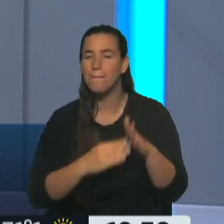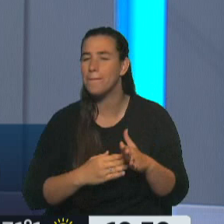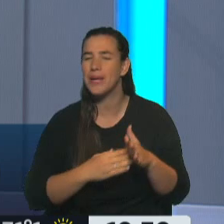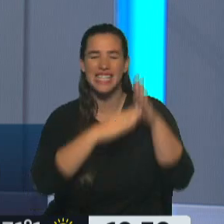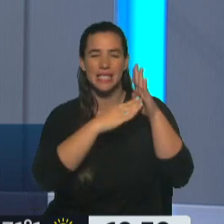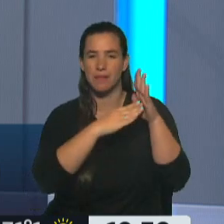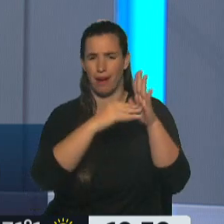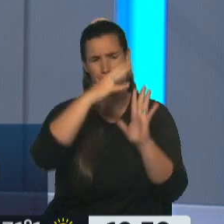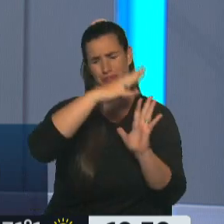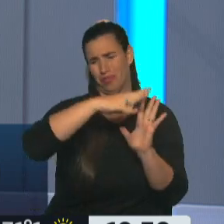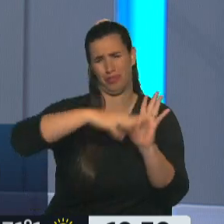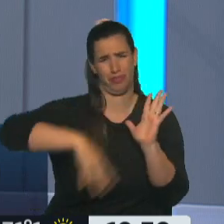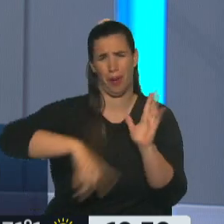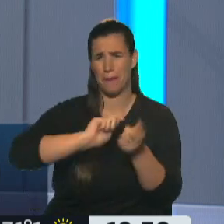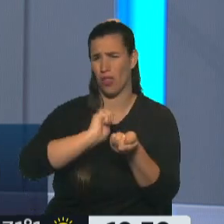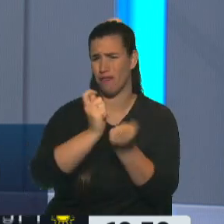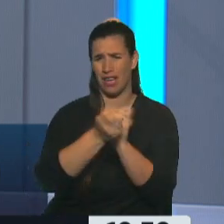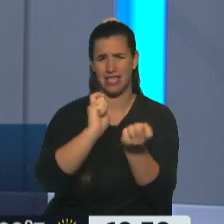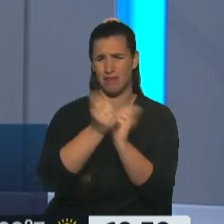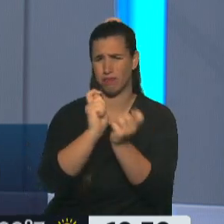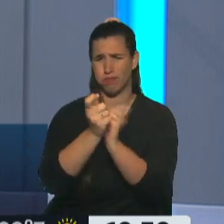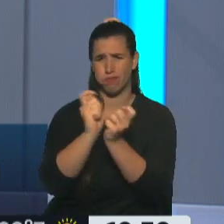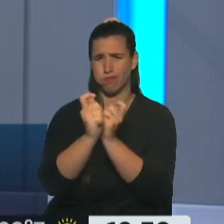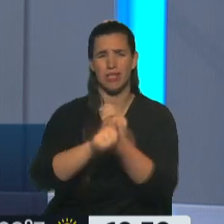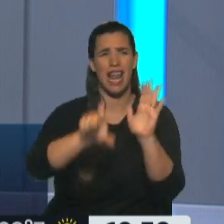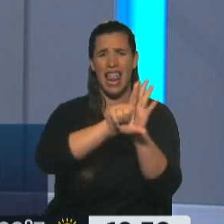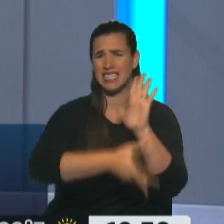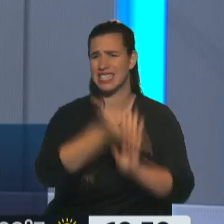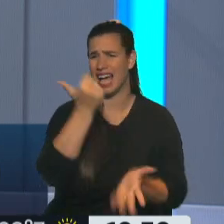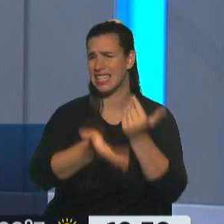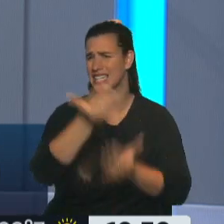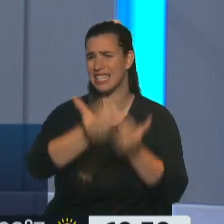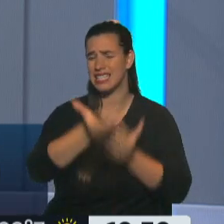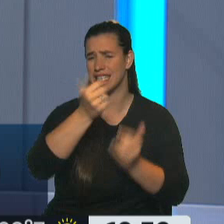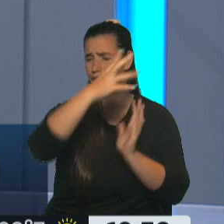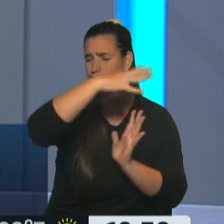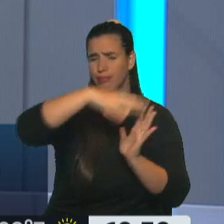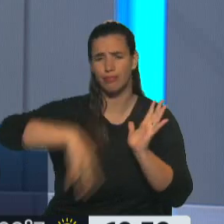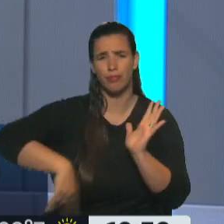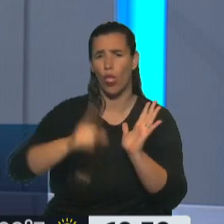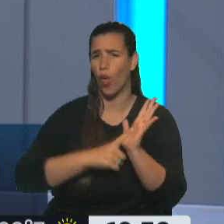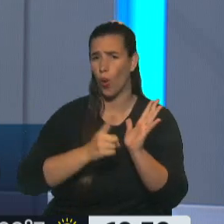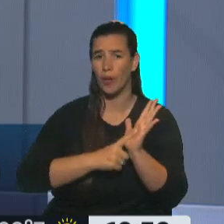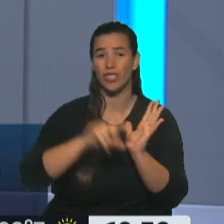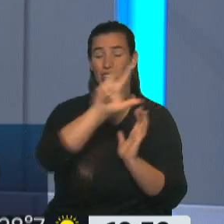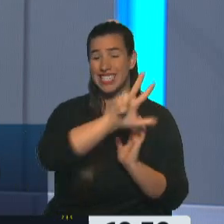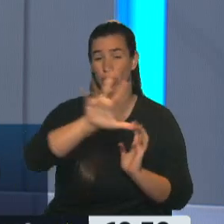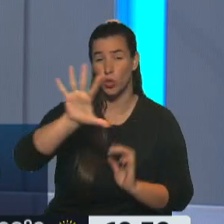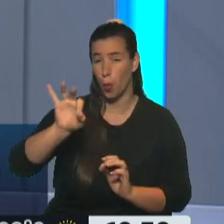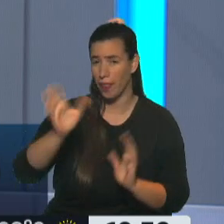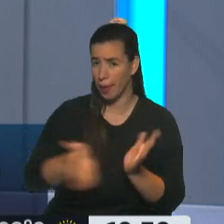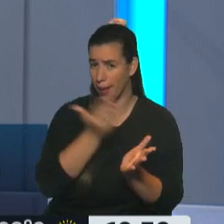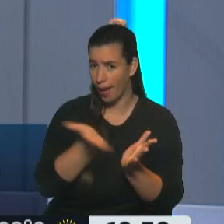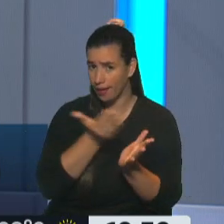cantidad de modificaciones y derogaciones de leyes que tiene este extensísimo documento de 350 hojas, es